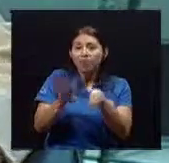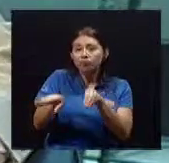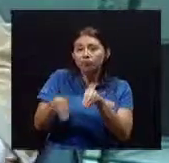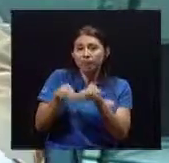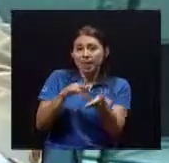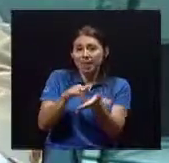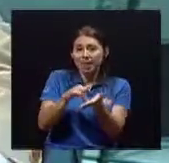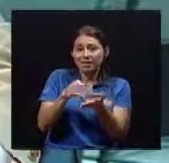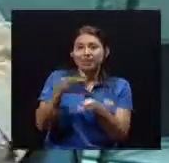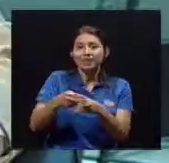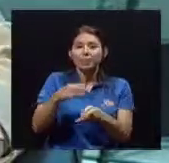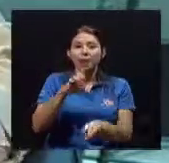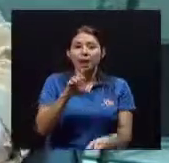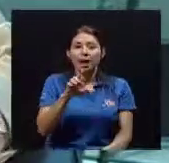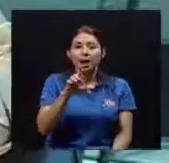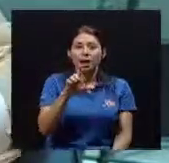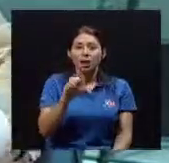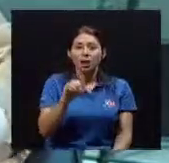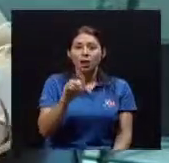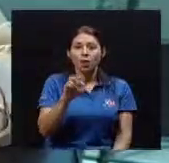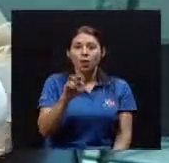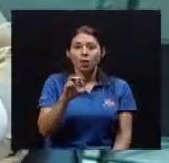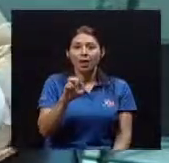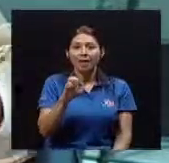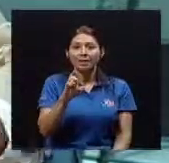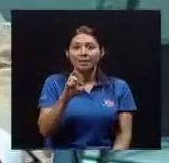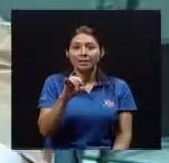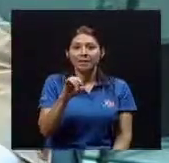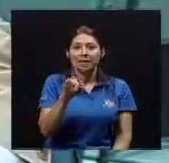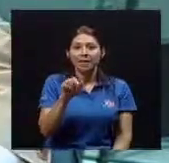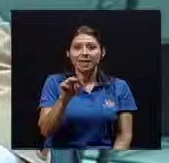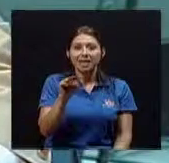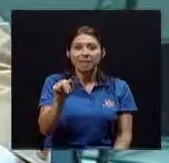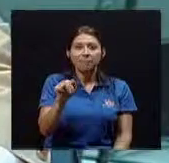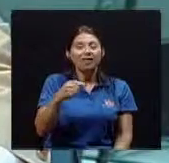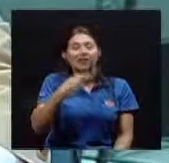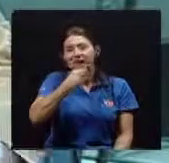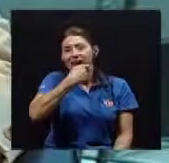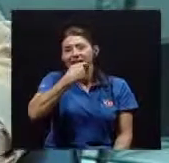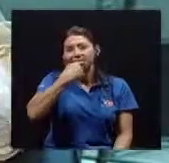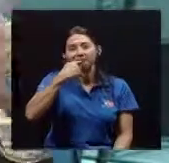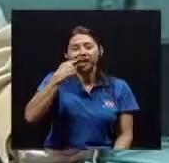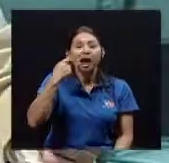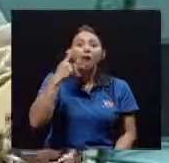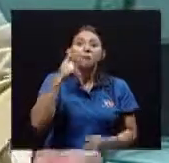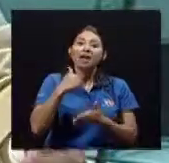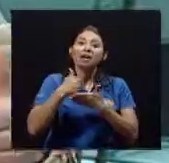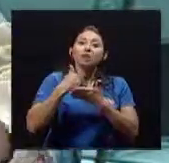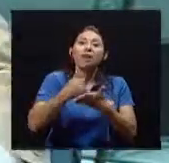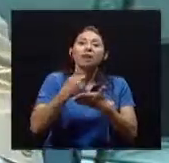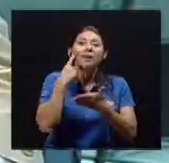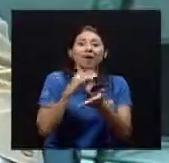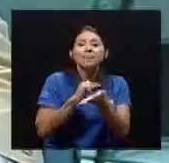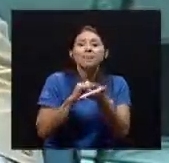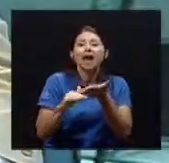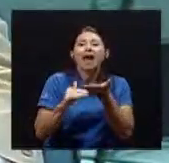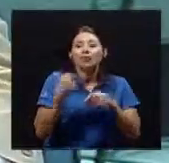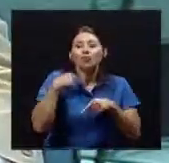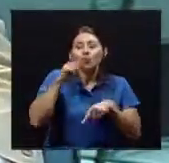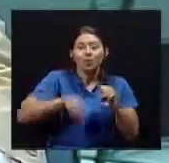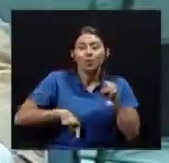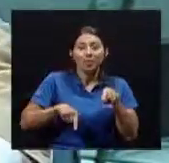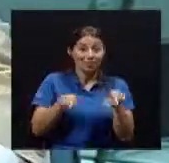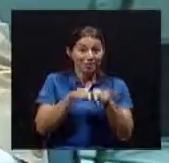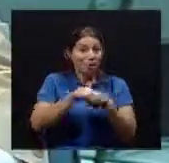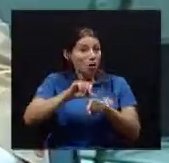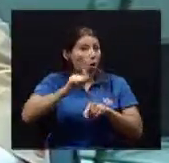la clorexidina Que le va a ayudar A hacer higiene En esas zonas Donde uno no puede Ahora la otra parte Es las prótesis dentales